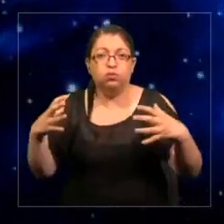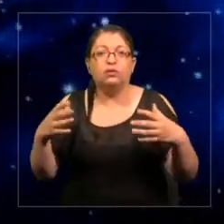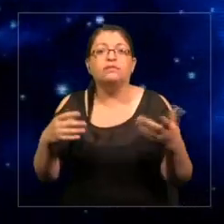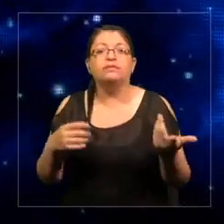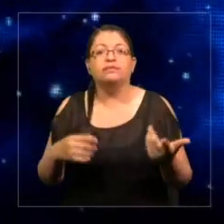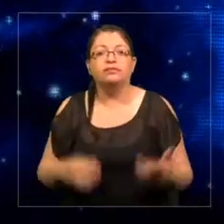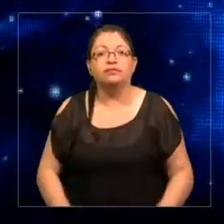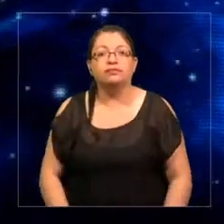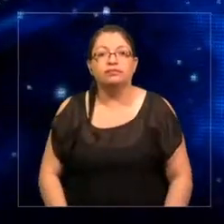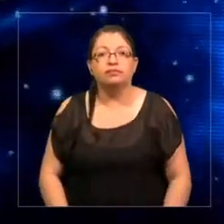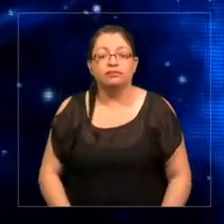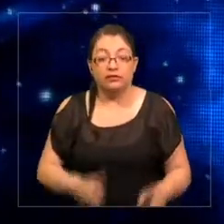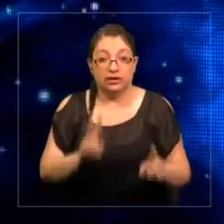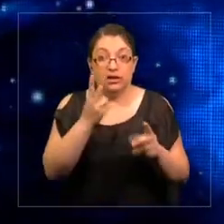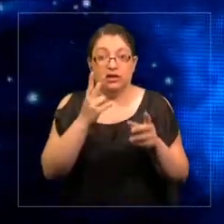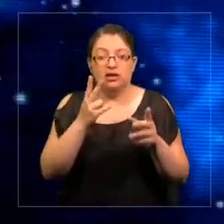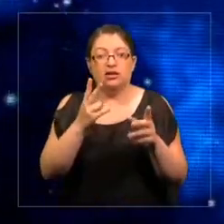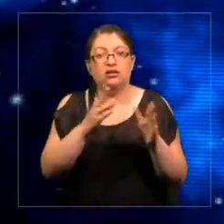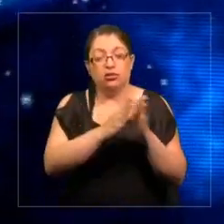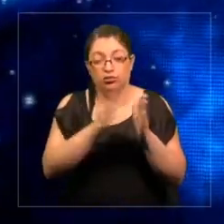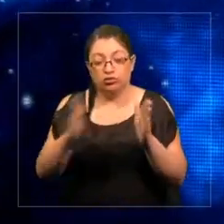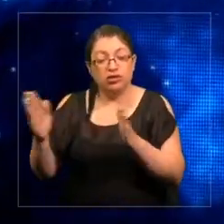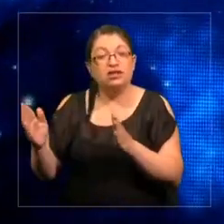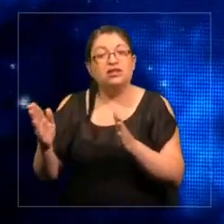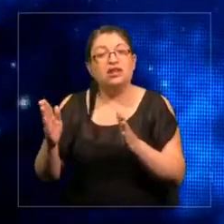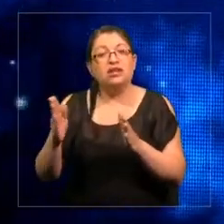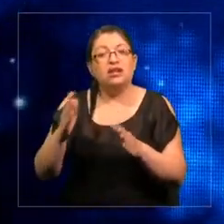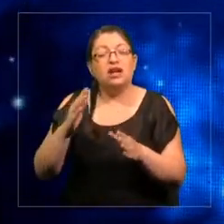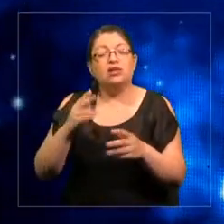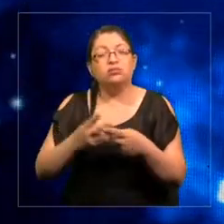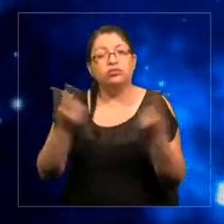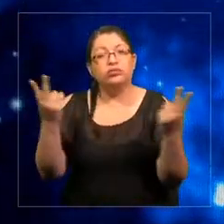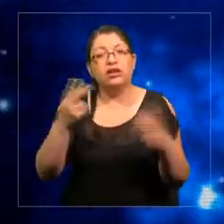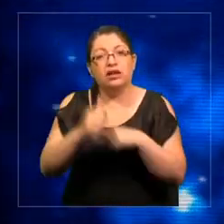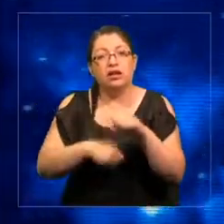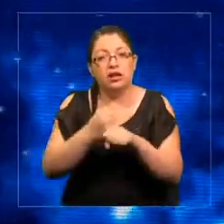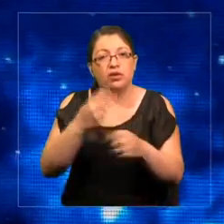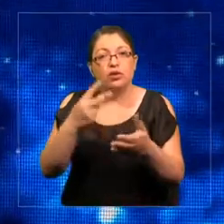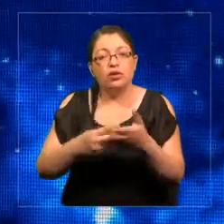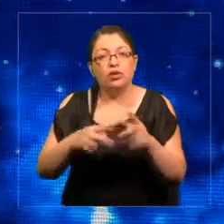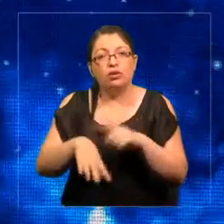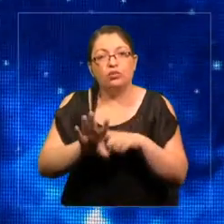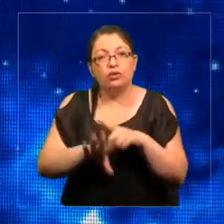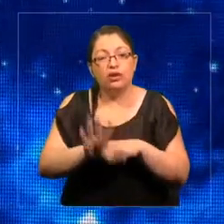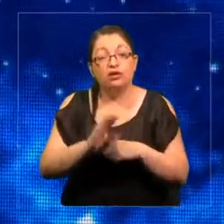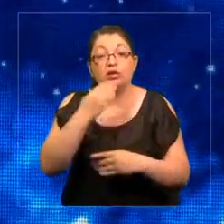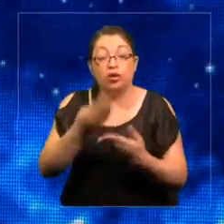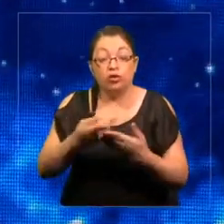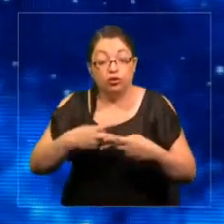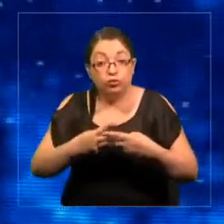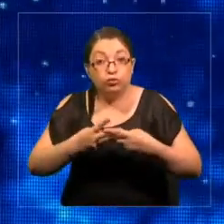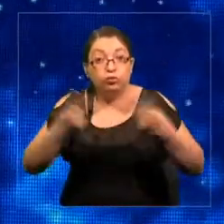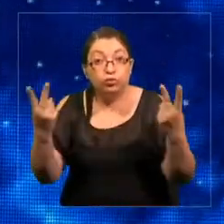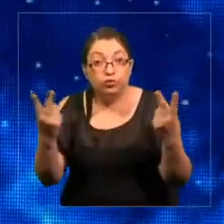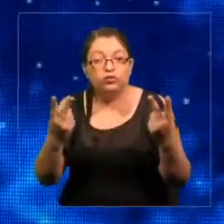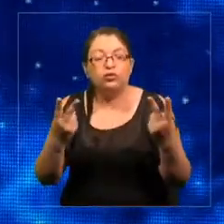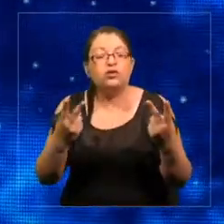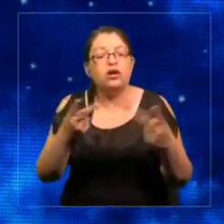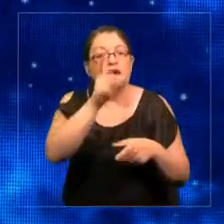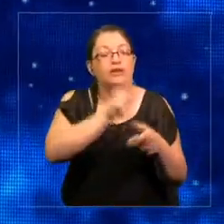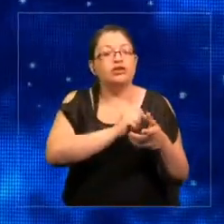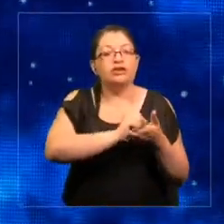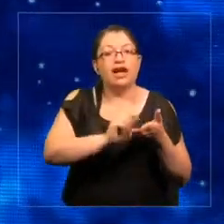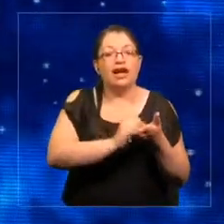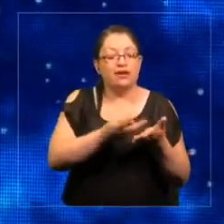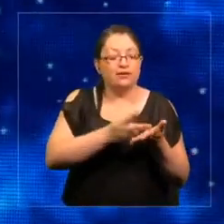segunda serie salió en el 2015, y apenas lanzamos, el editor de Lancet dijo, bueno,